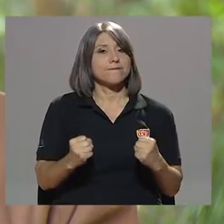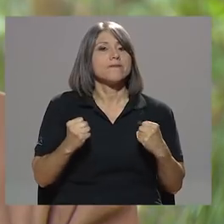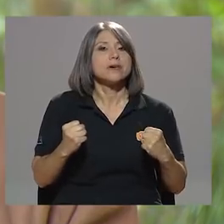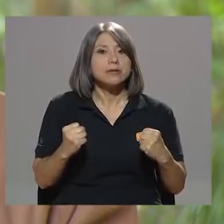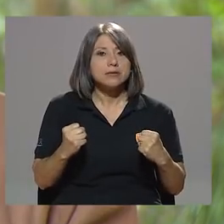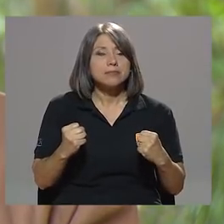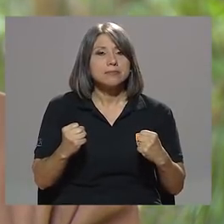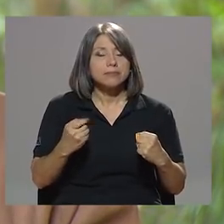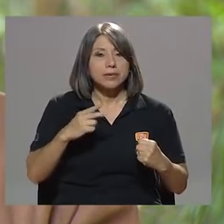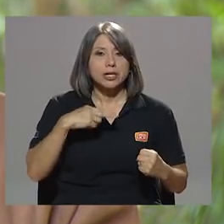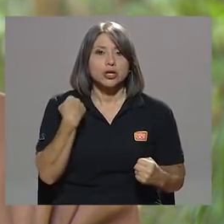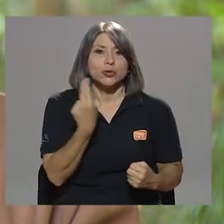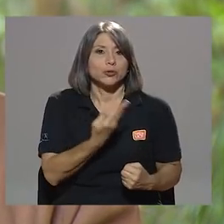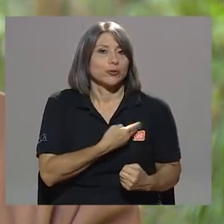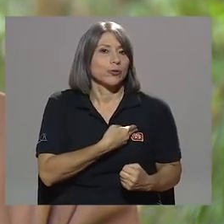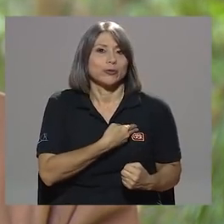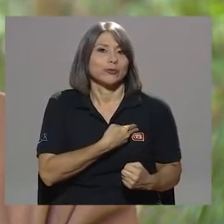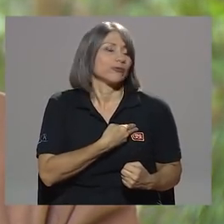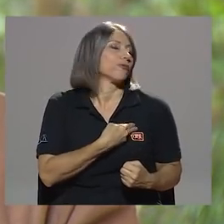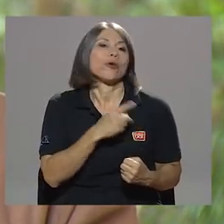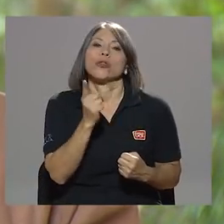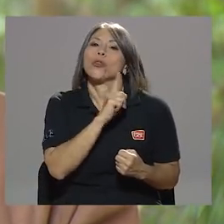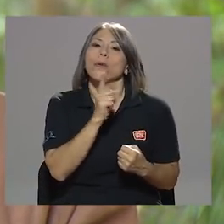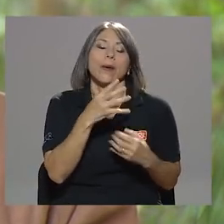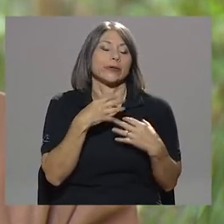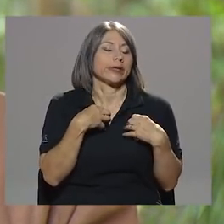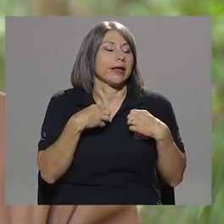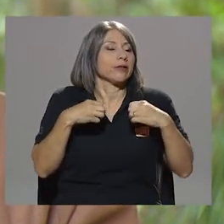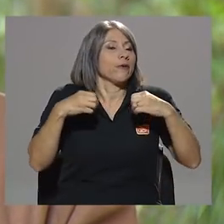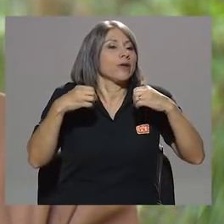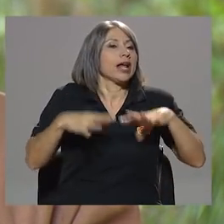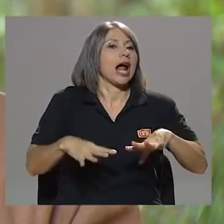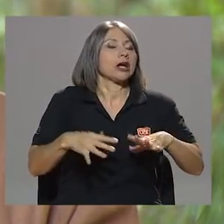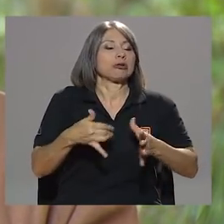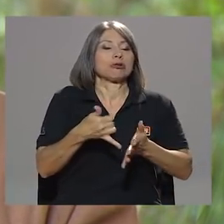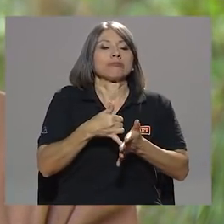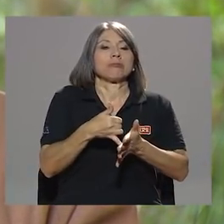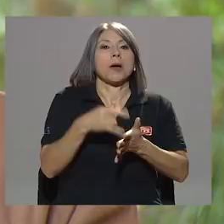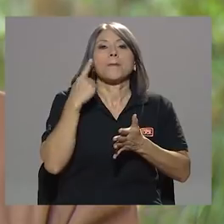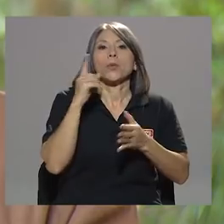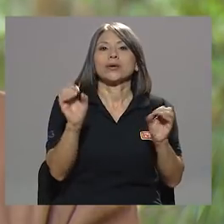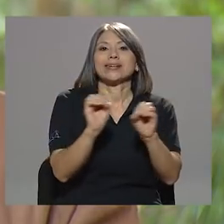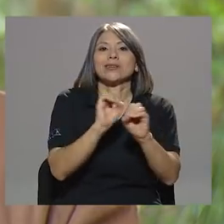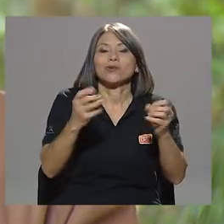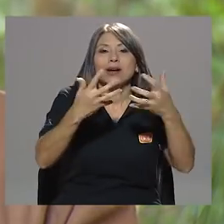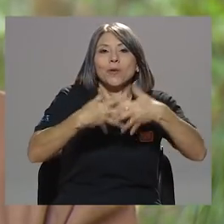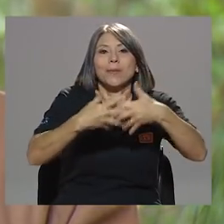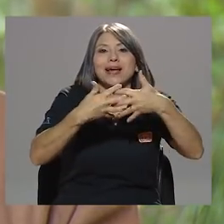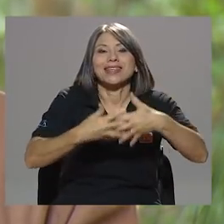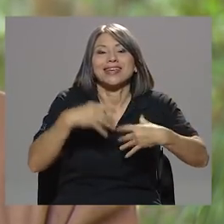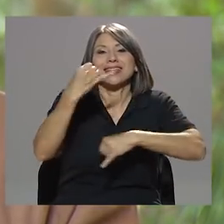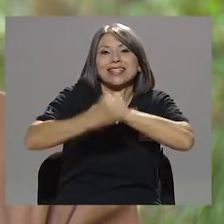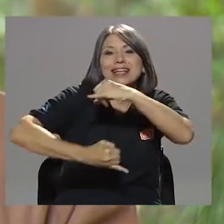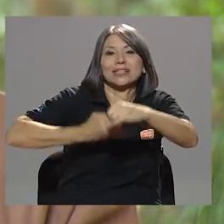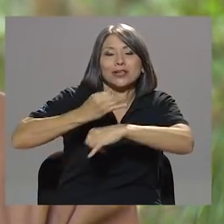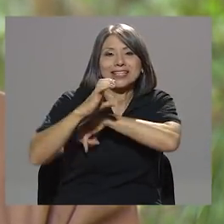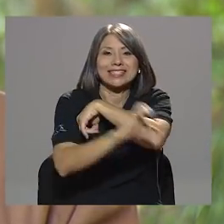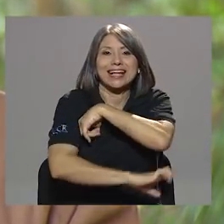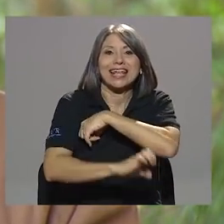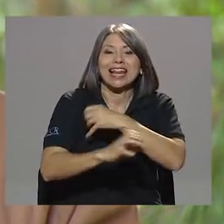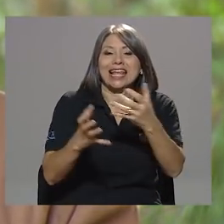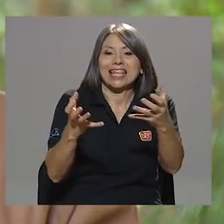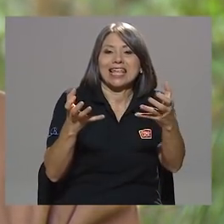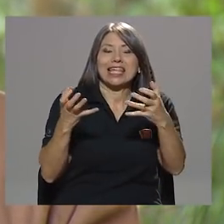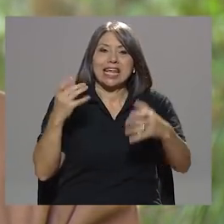y nosotros no vamos a obligarnos por ninguna compañía transnacional extranjera que quiera venir a